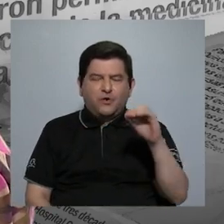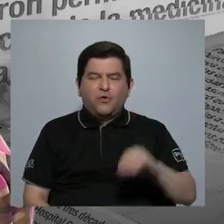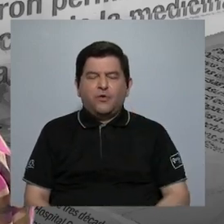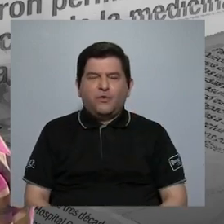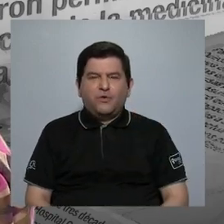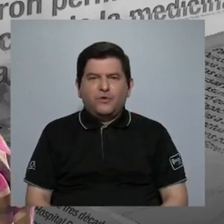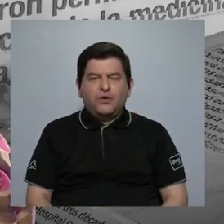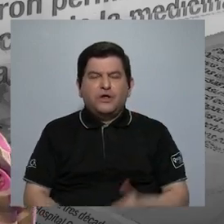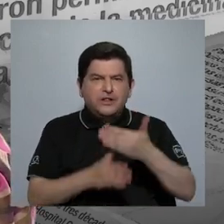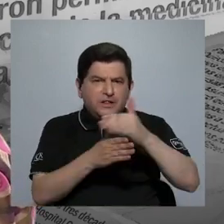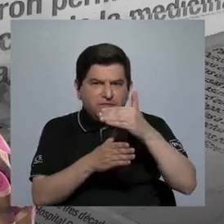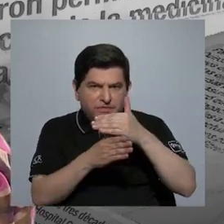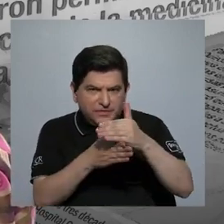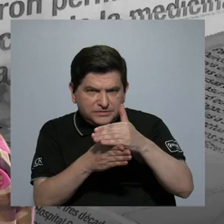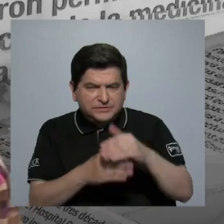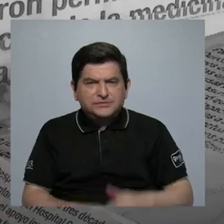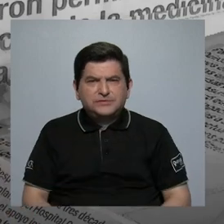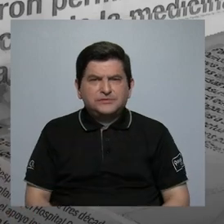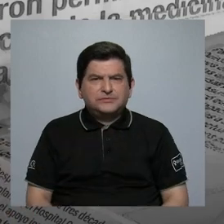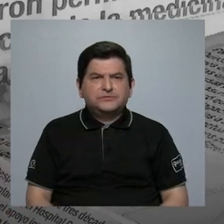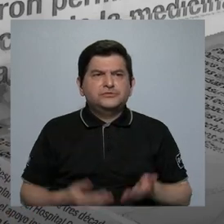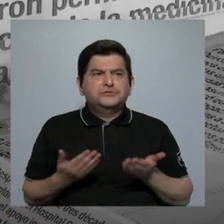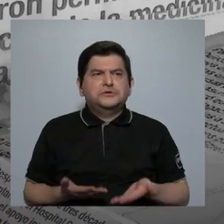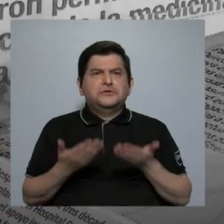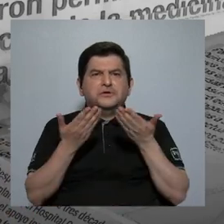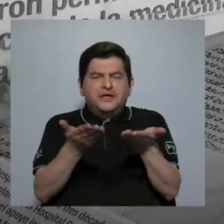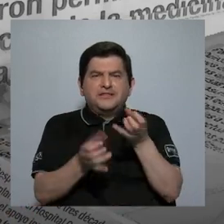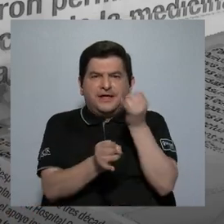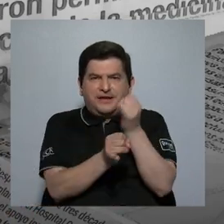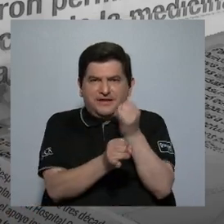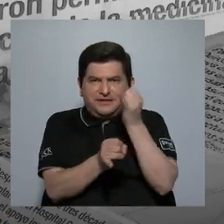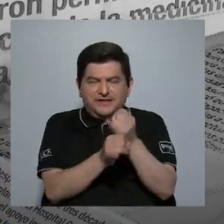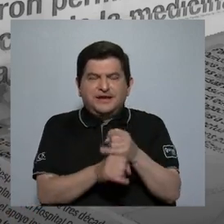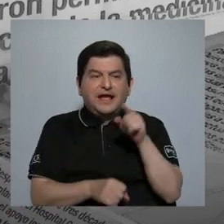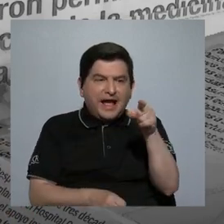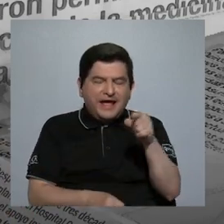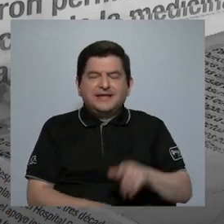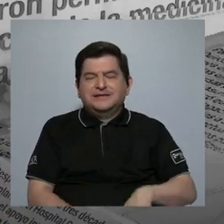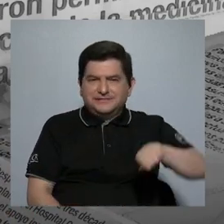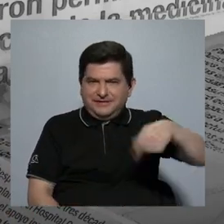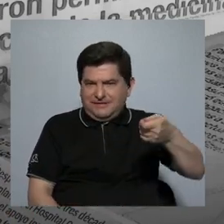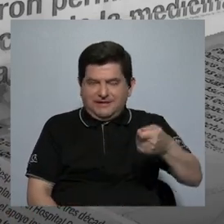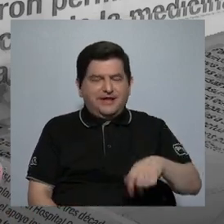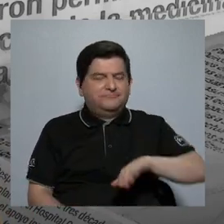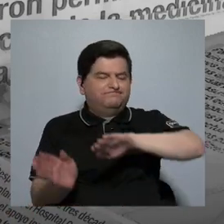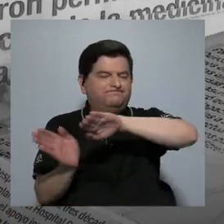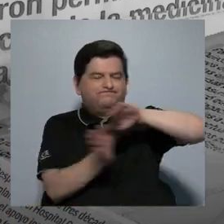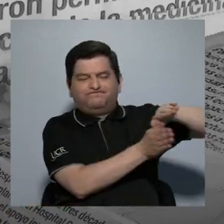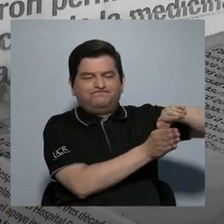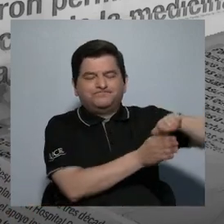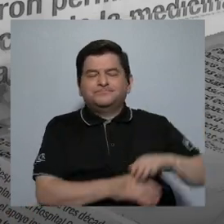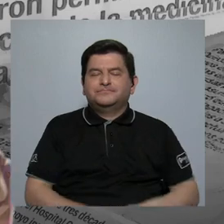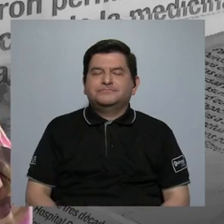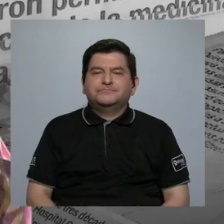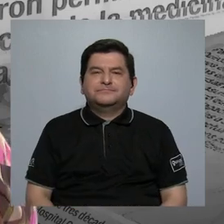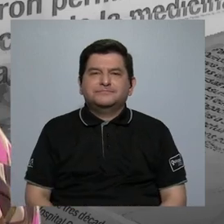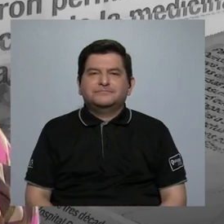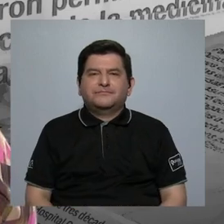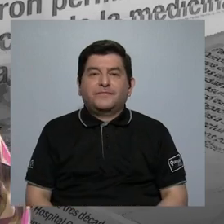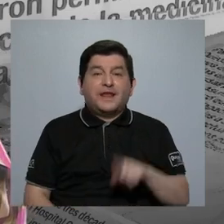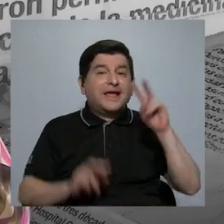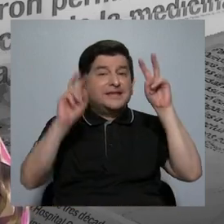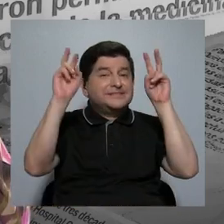la asignación que hicieran las instituciones al SINART. Se dejó por fuera. Eso es